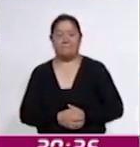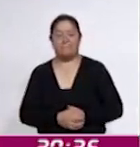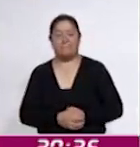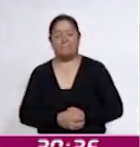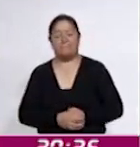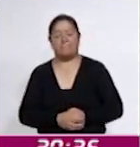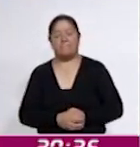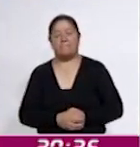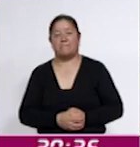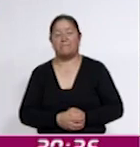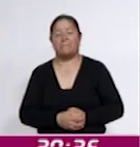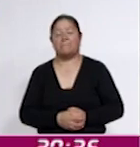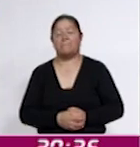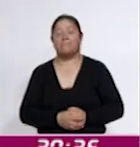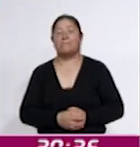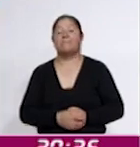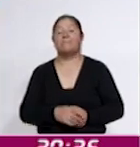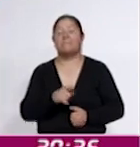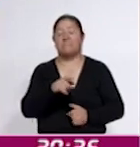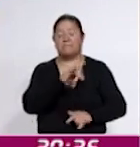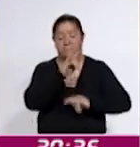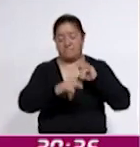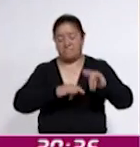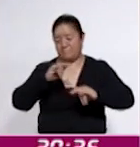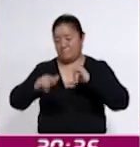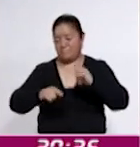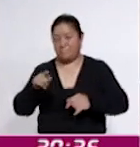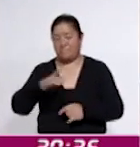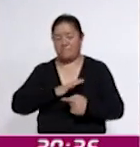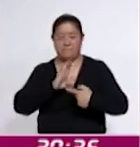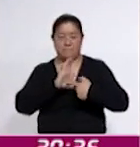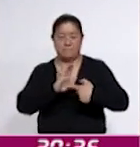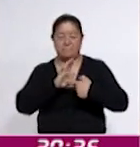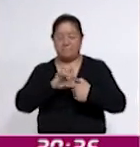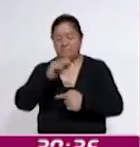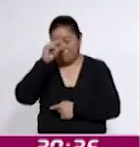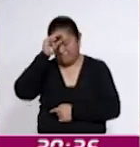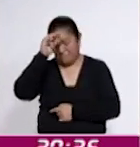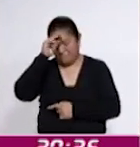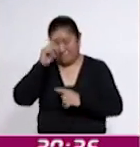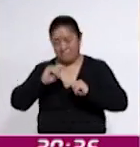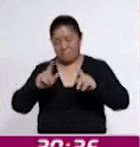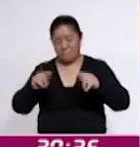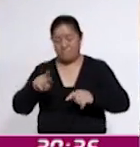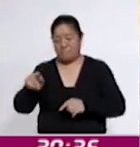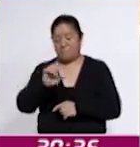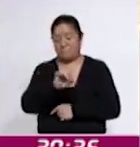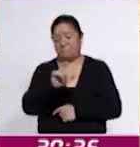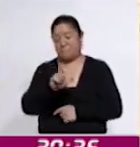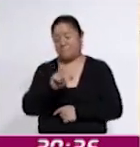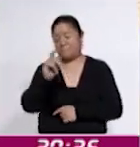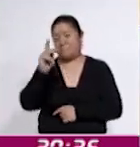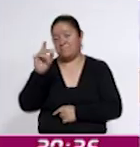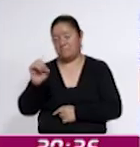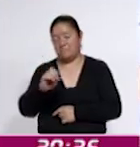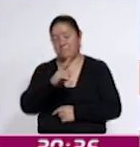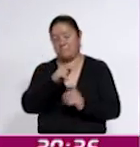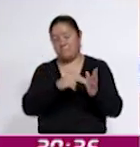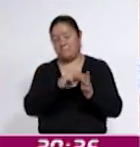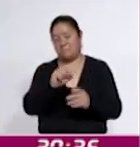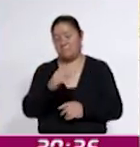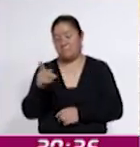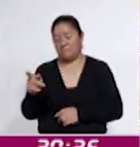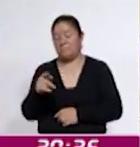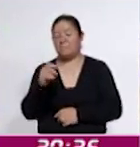En el Centro de Convenciones del Recinto Ferial se exhibe una muestra del talento tlaxcalteca con la Expo 2024, hecho en Tlaxcala,